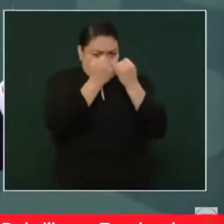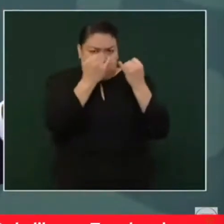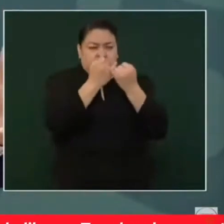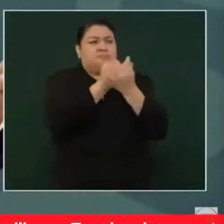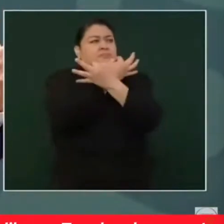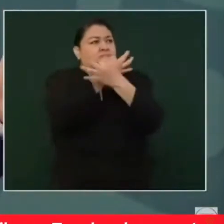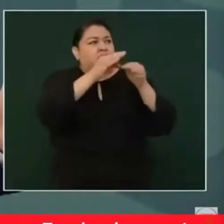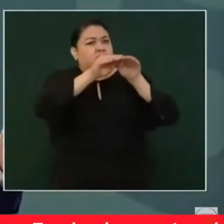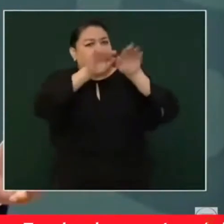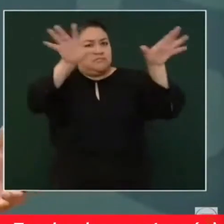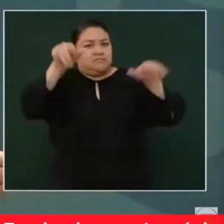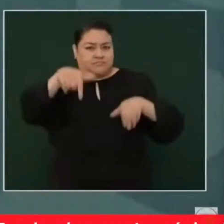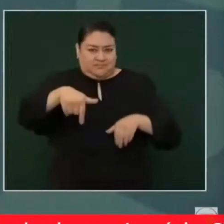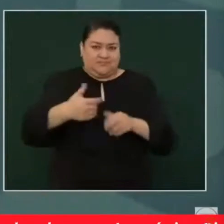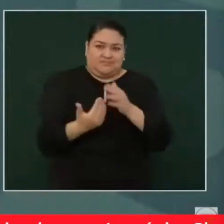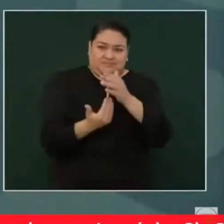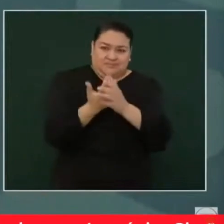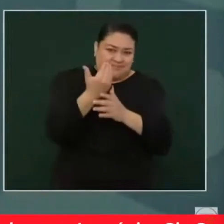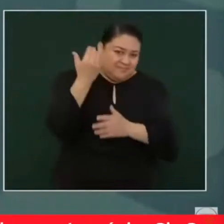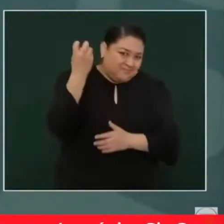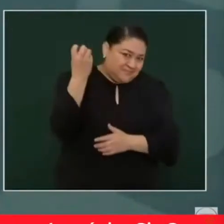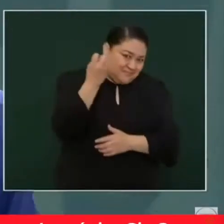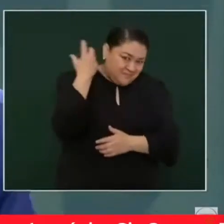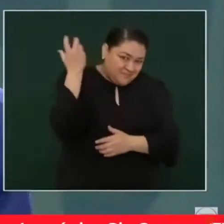conferencia mañanera,